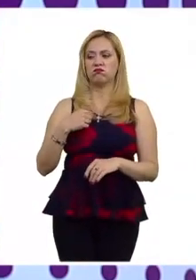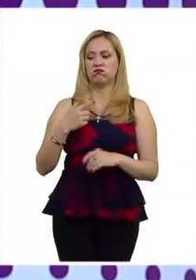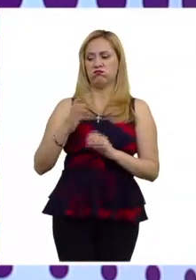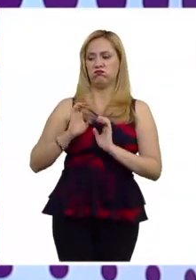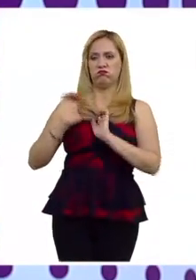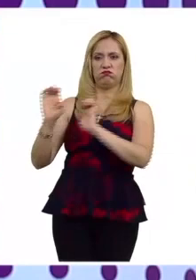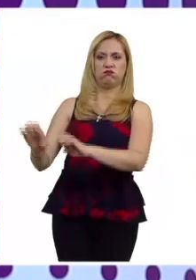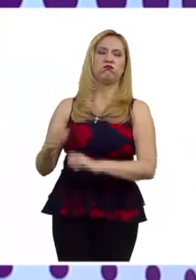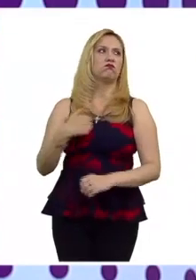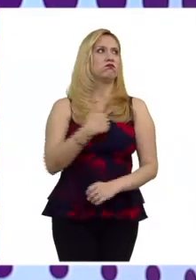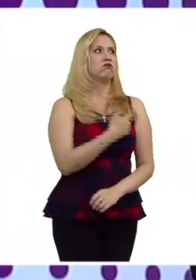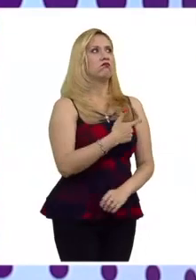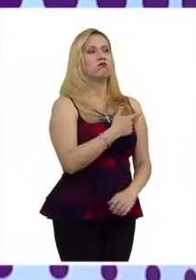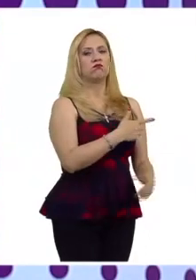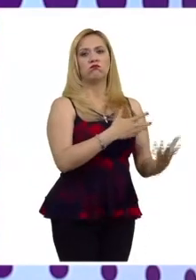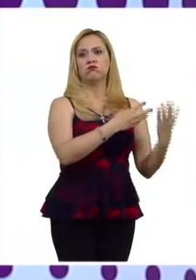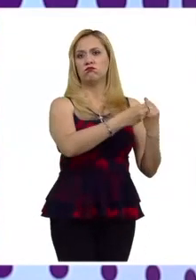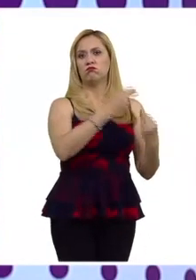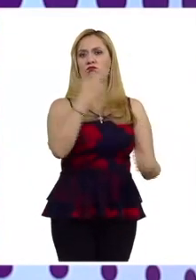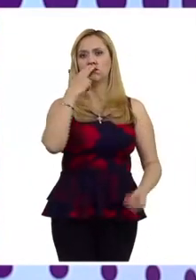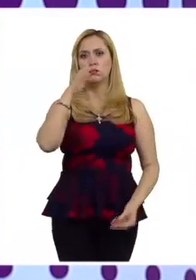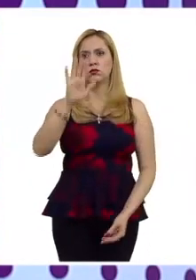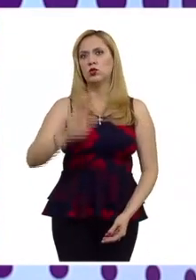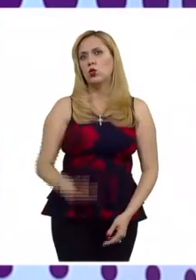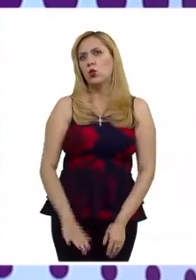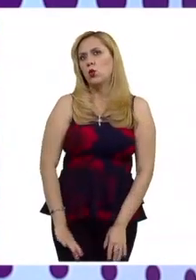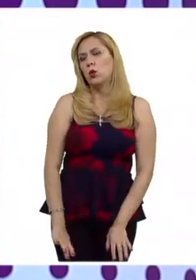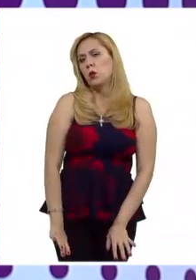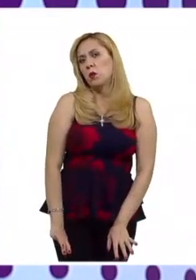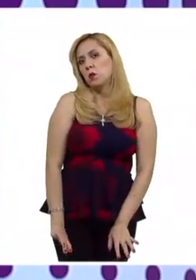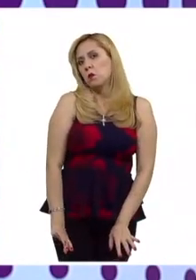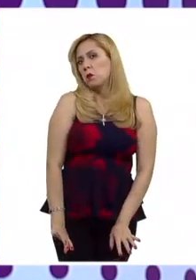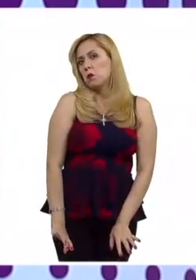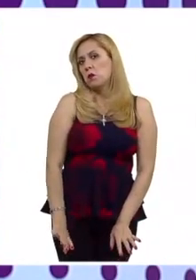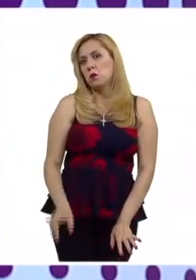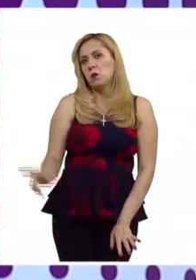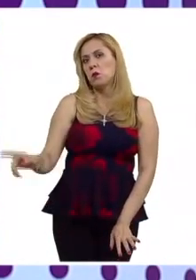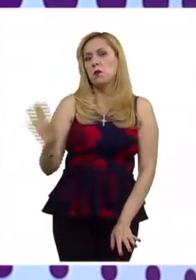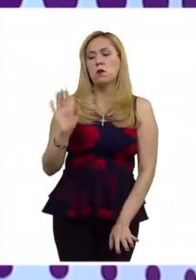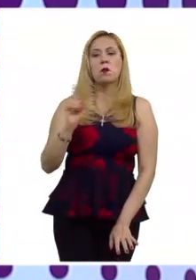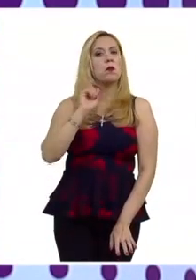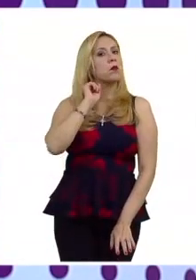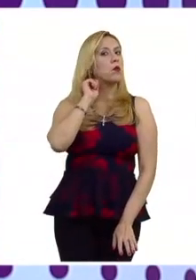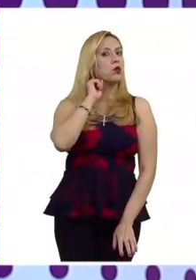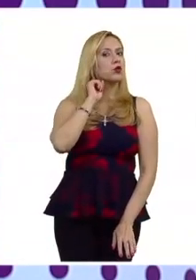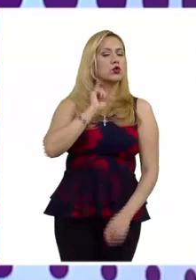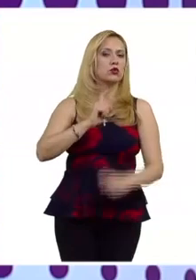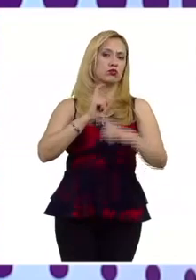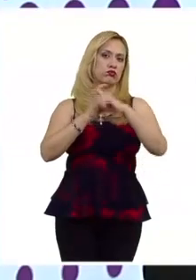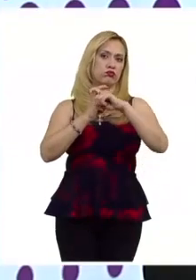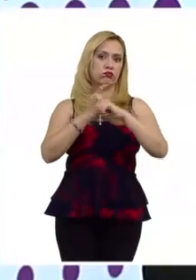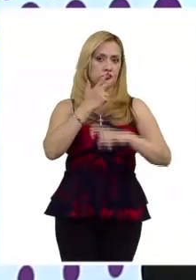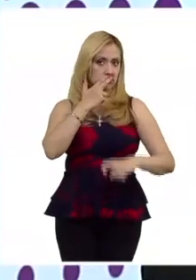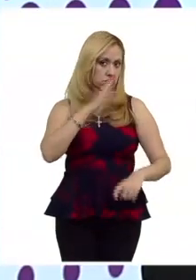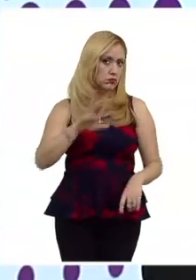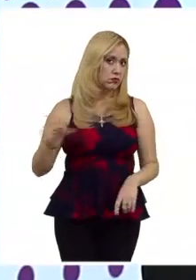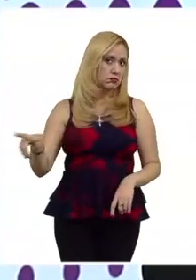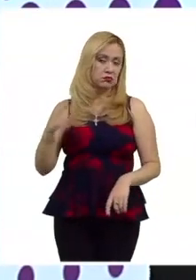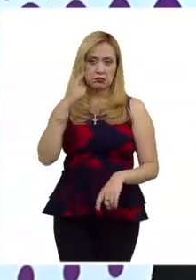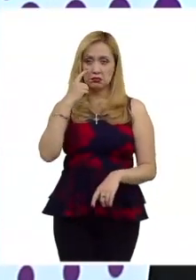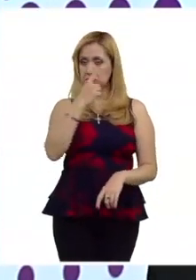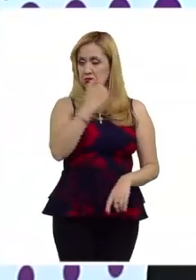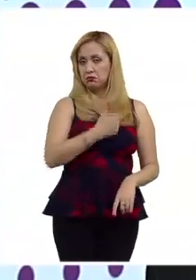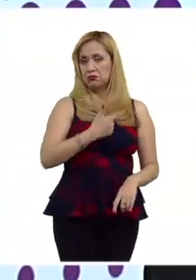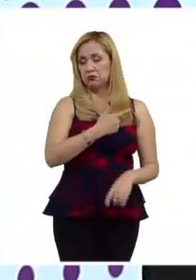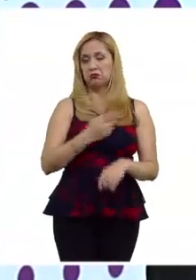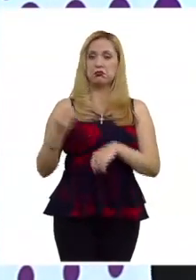por lo tanto se puede asumir que era un tatuaje de una swastika nazi Leopoldo ¿qué